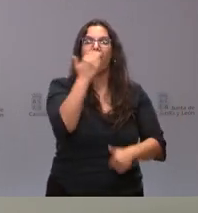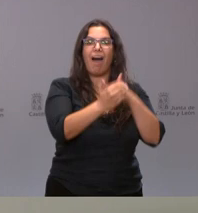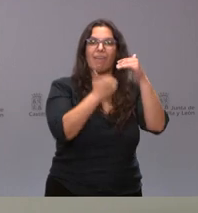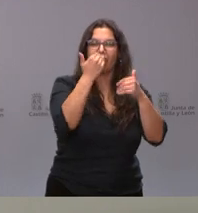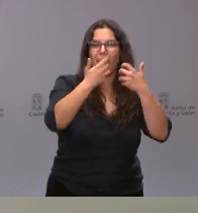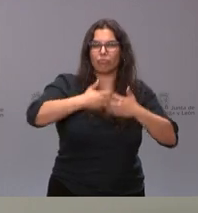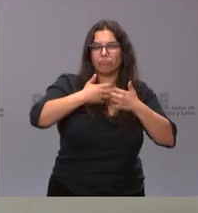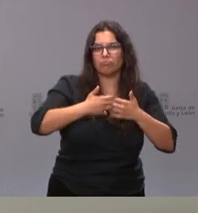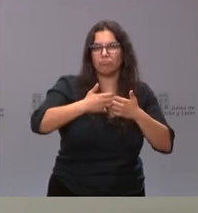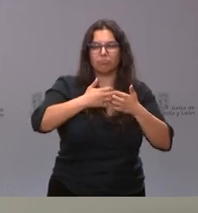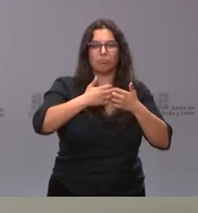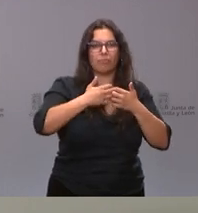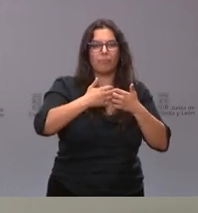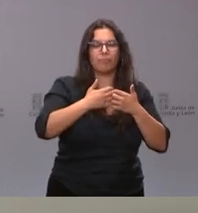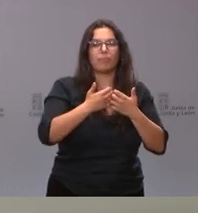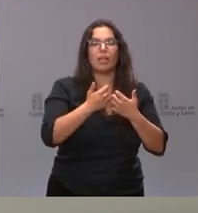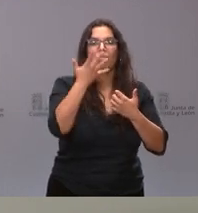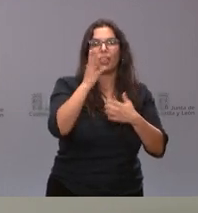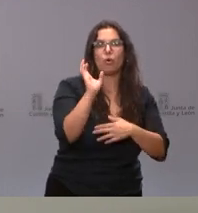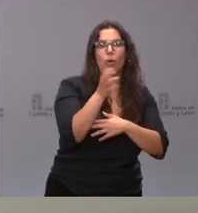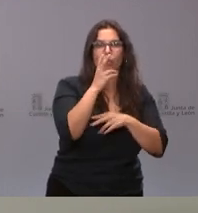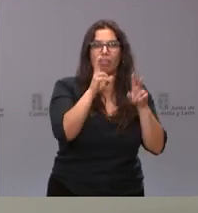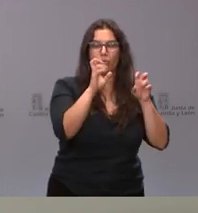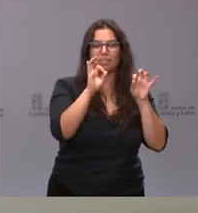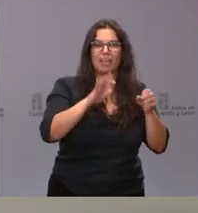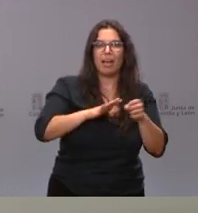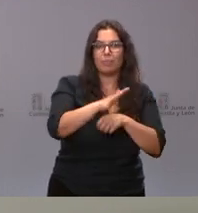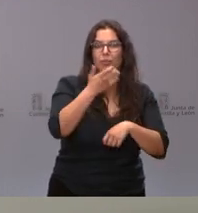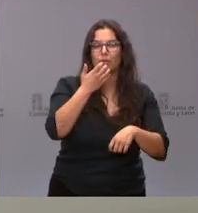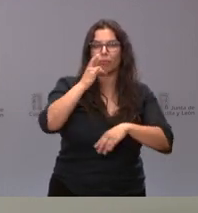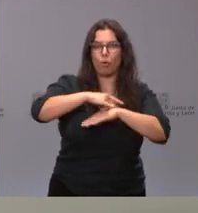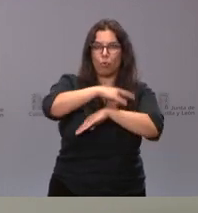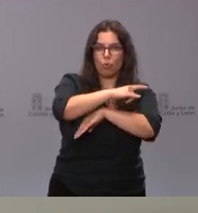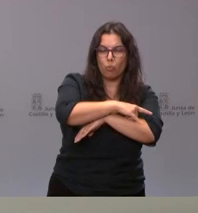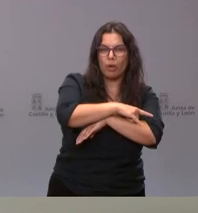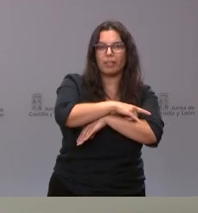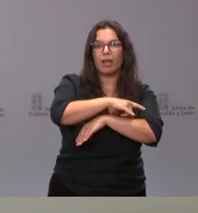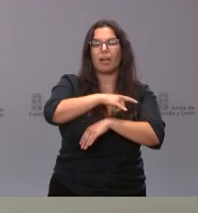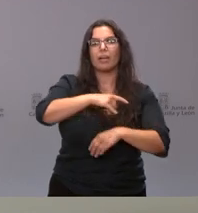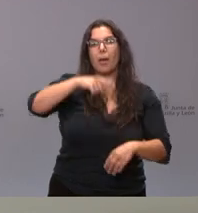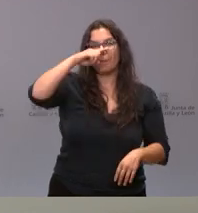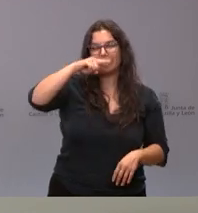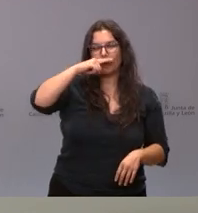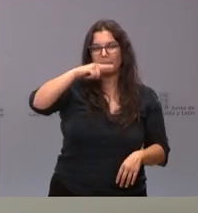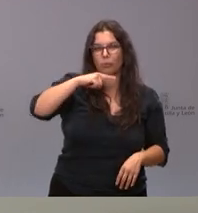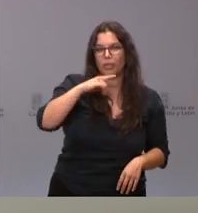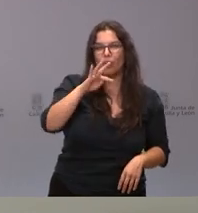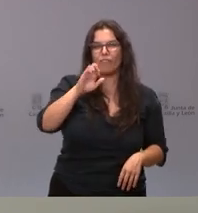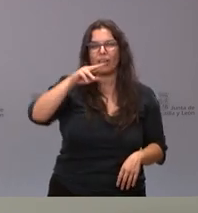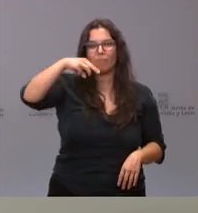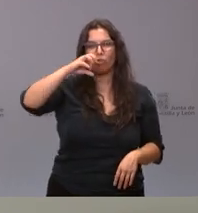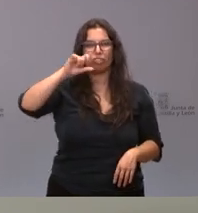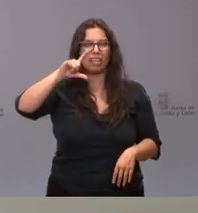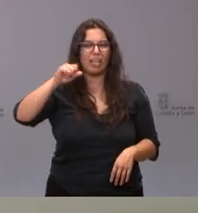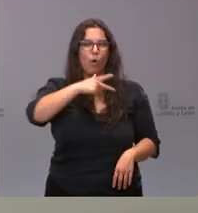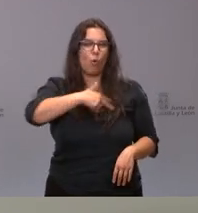con nuevas cinco ambulancias, por ejemplo, en el ámbito de Cuellar, Boceguillas, Vitigudino, Fermoselle o Guardo,